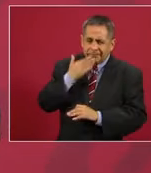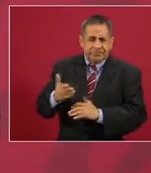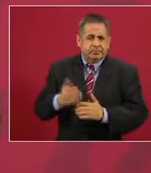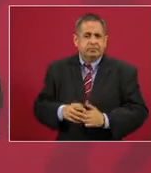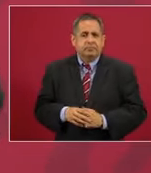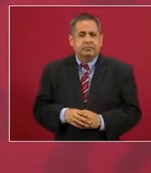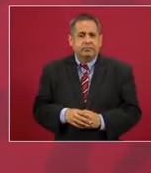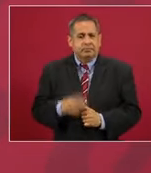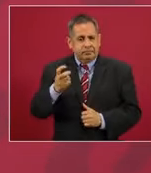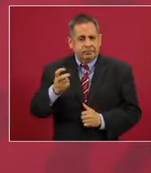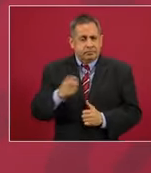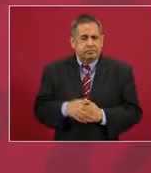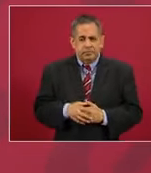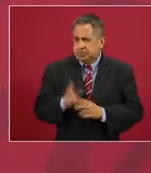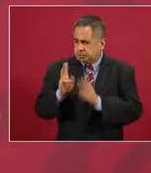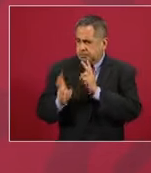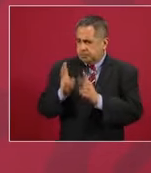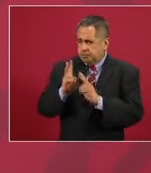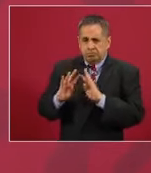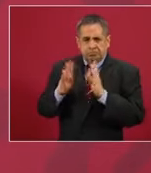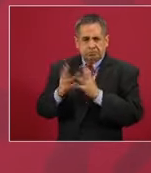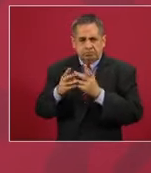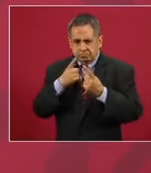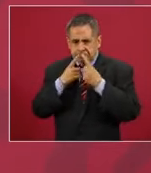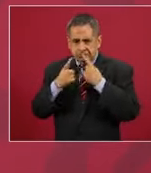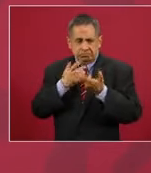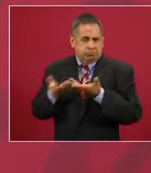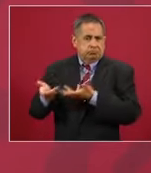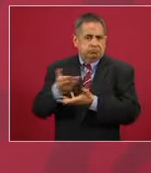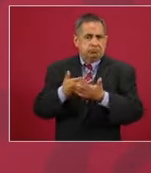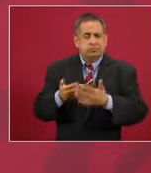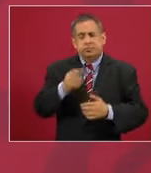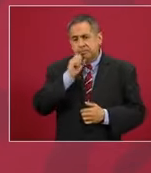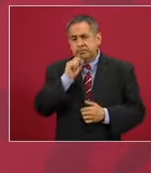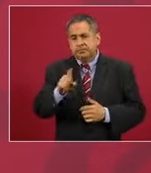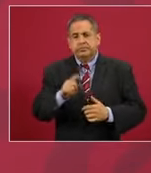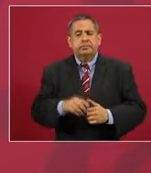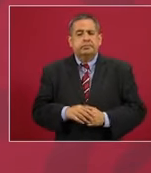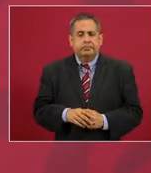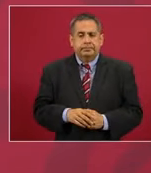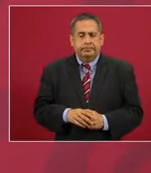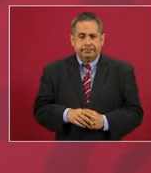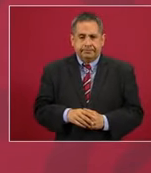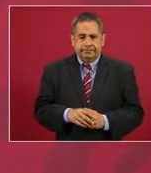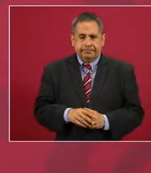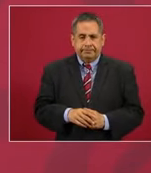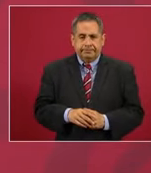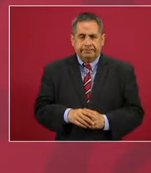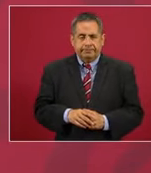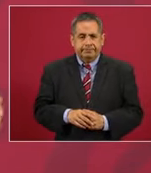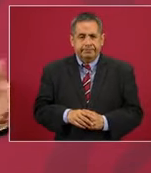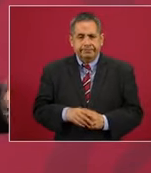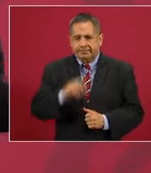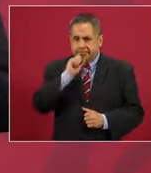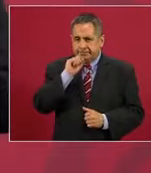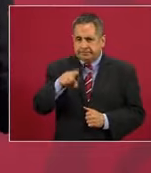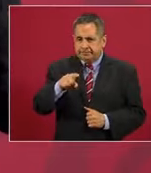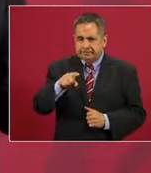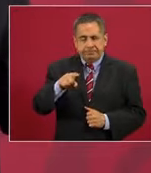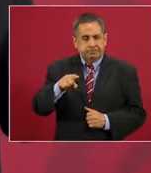de eso hemos estado hablando. Y luego también